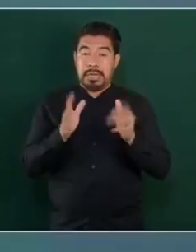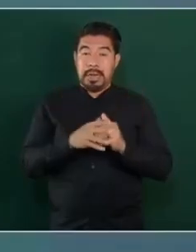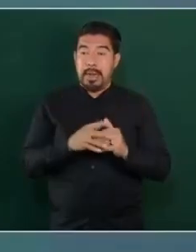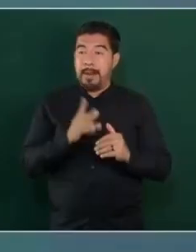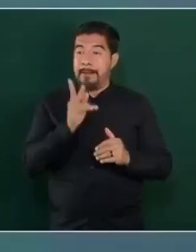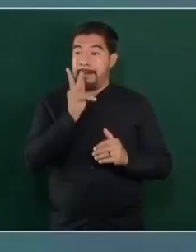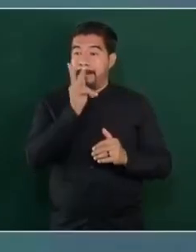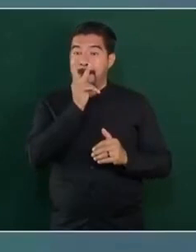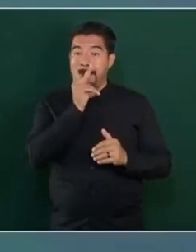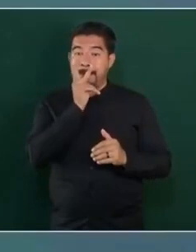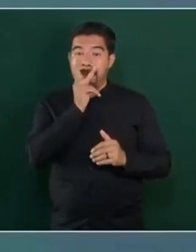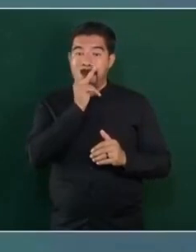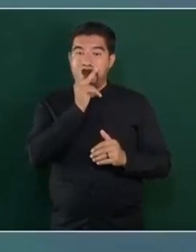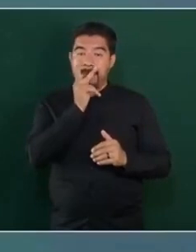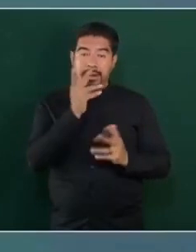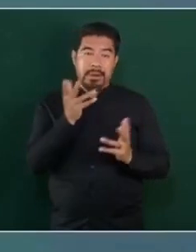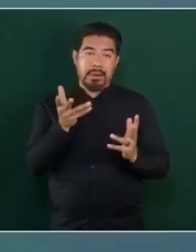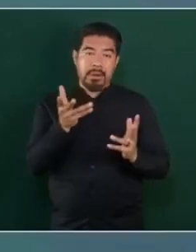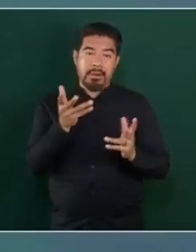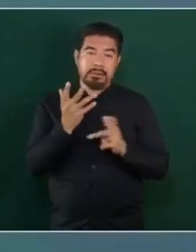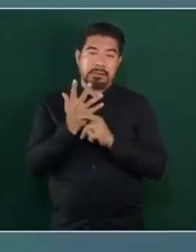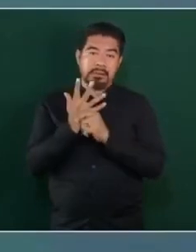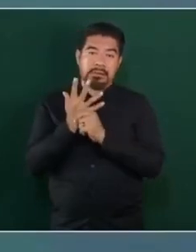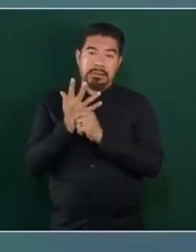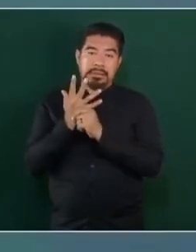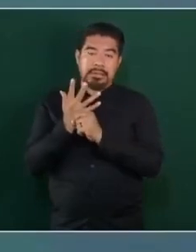padres son